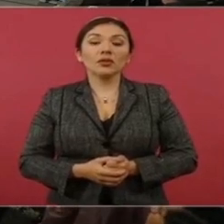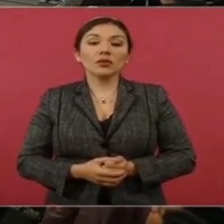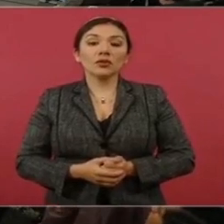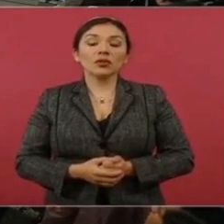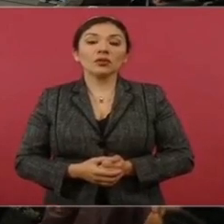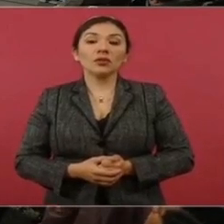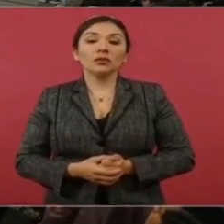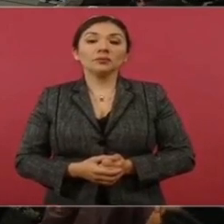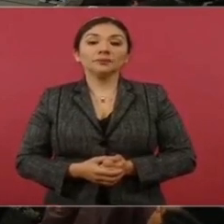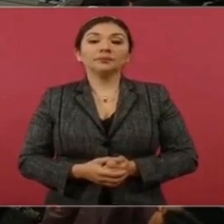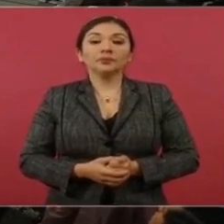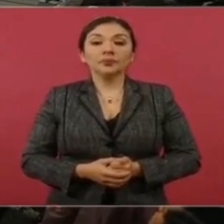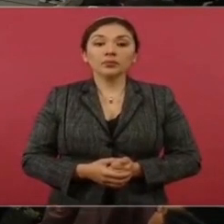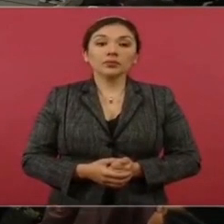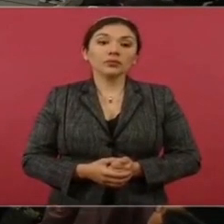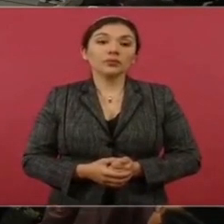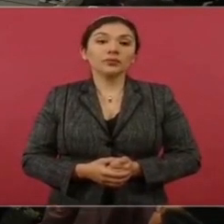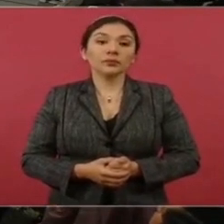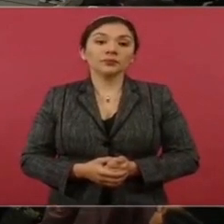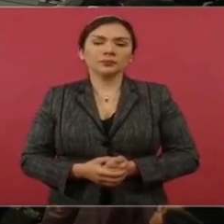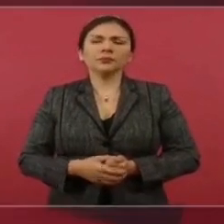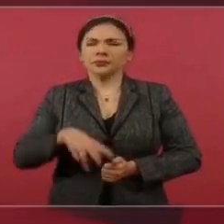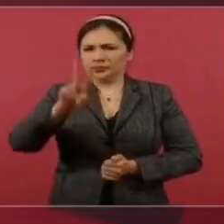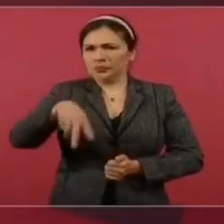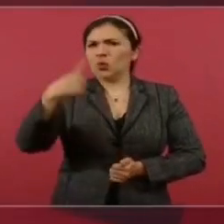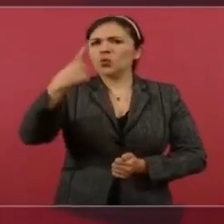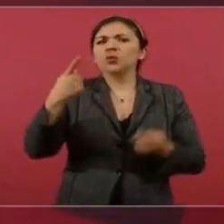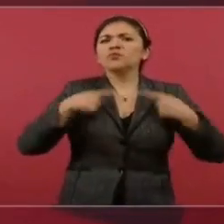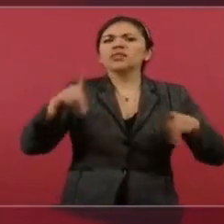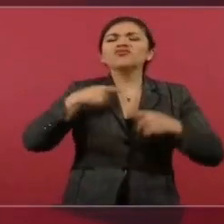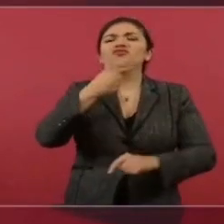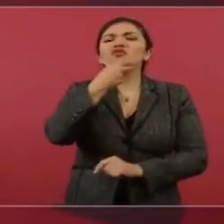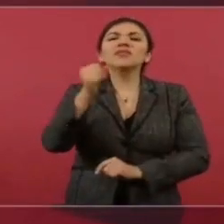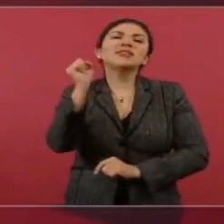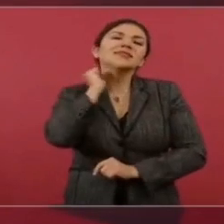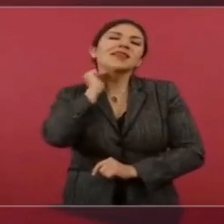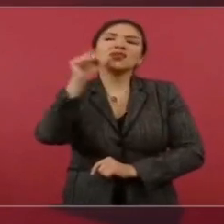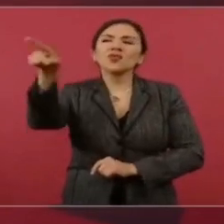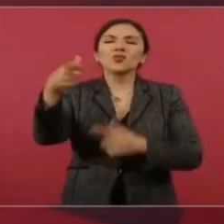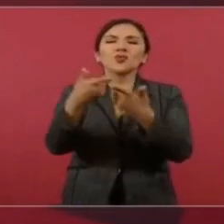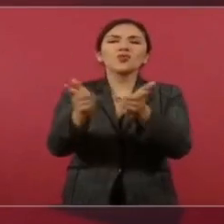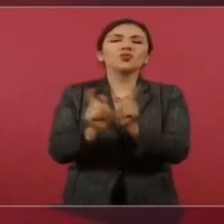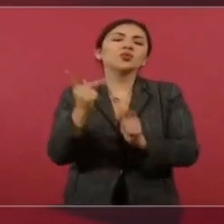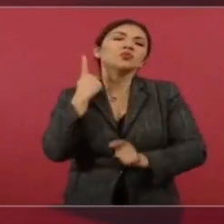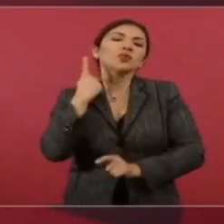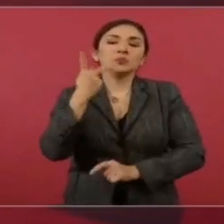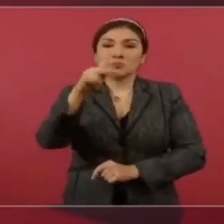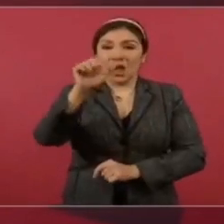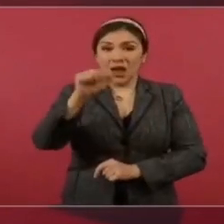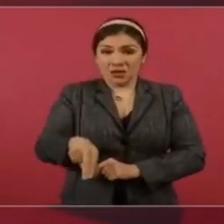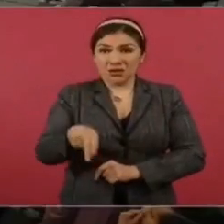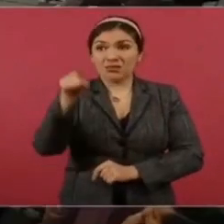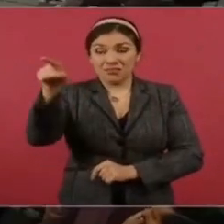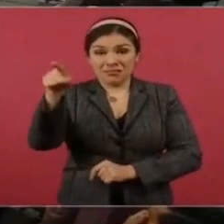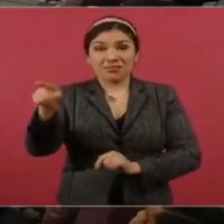senador del PAN presentó